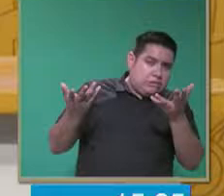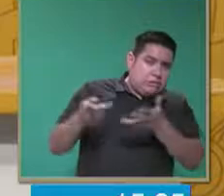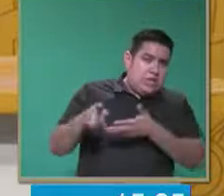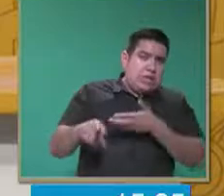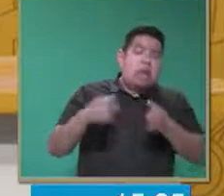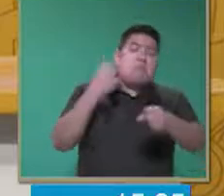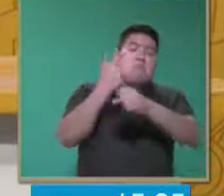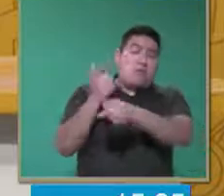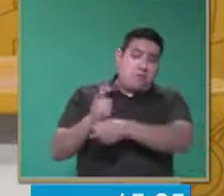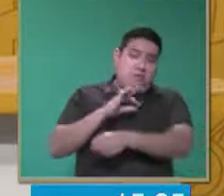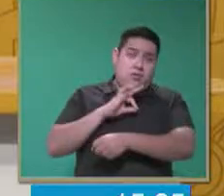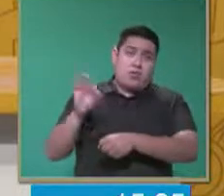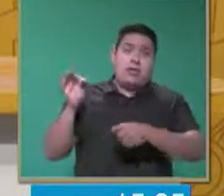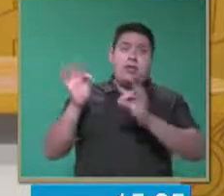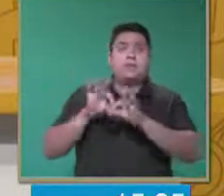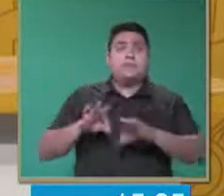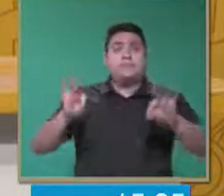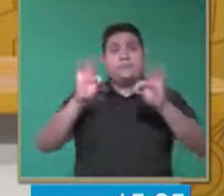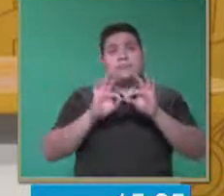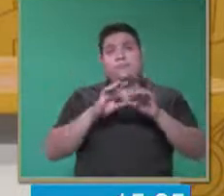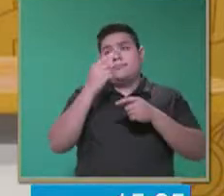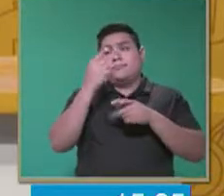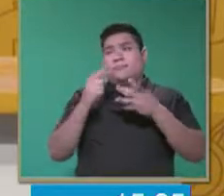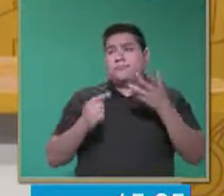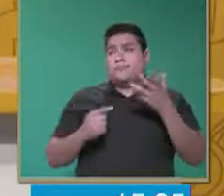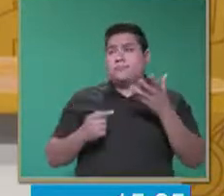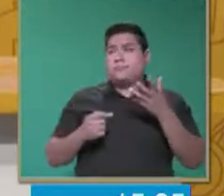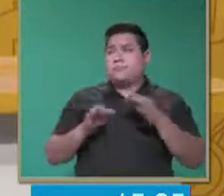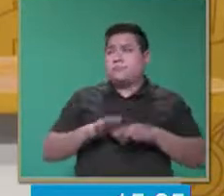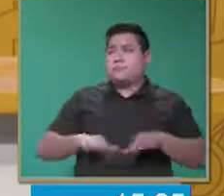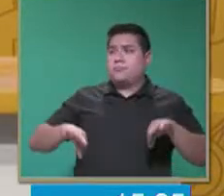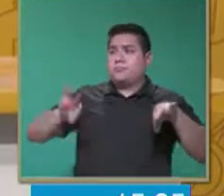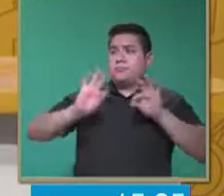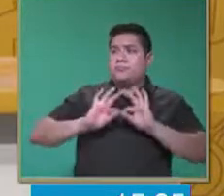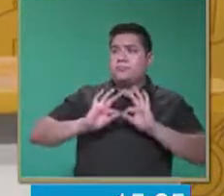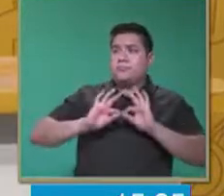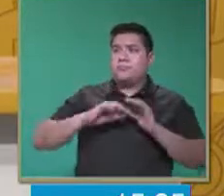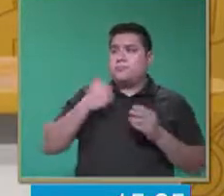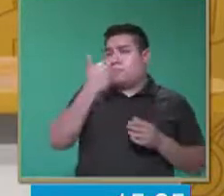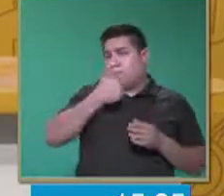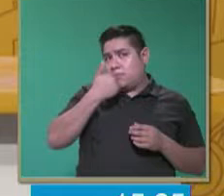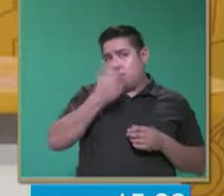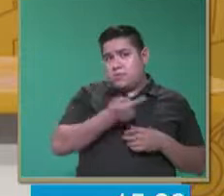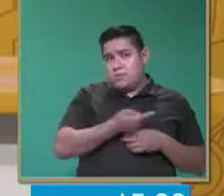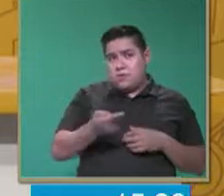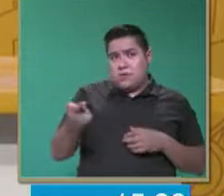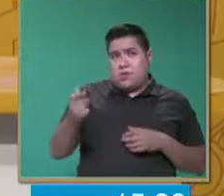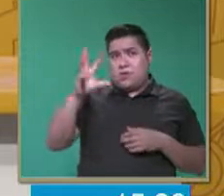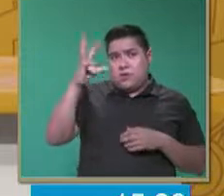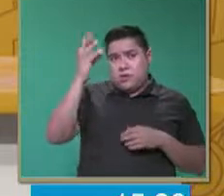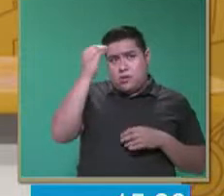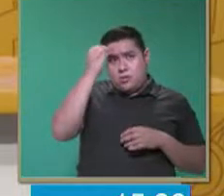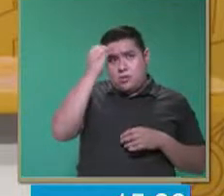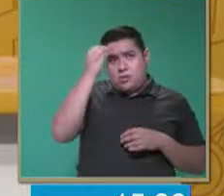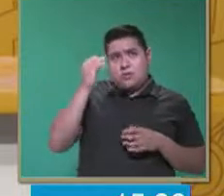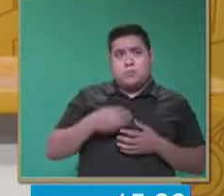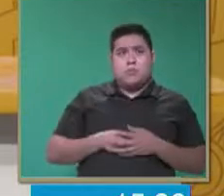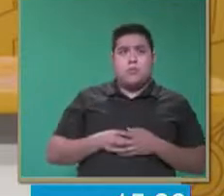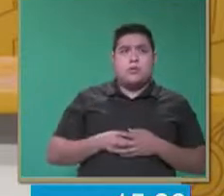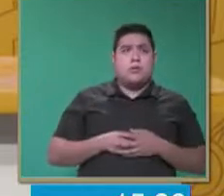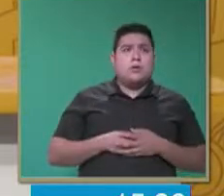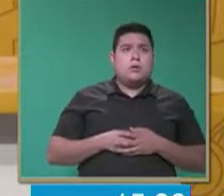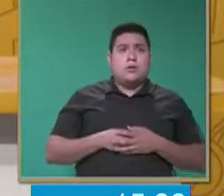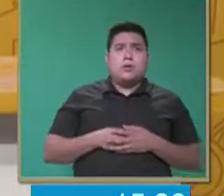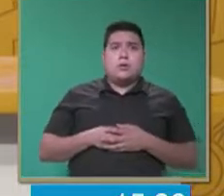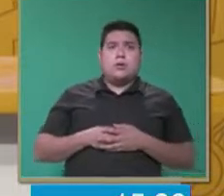importante, es un rasgo y una característica peculiar de los alumnos con TEA que van a referirse